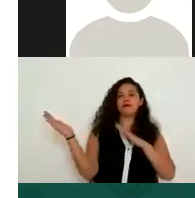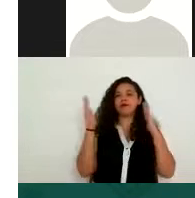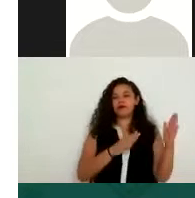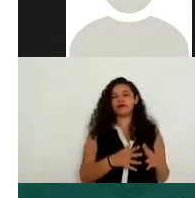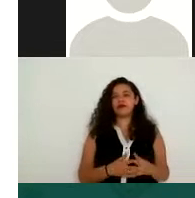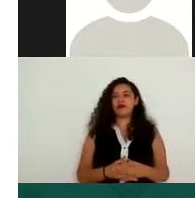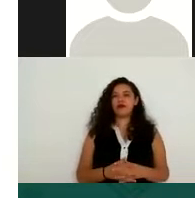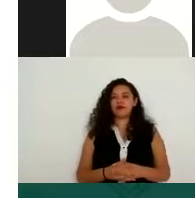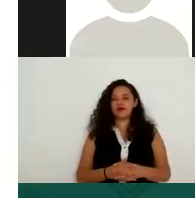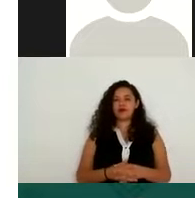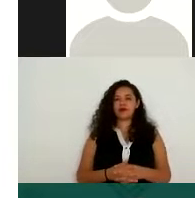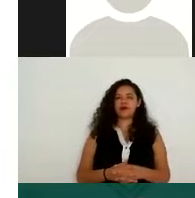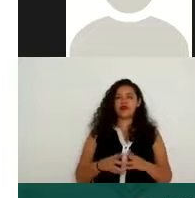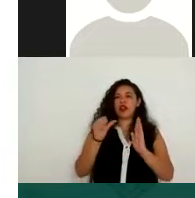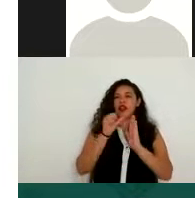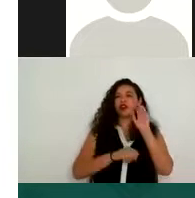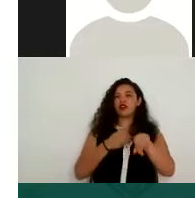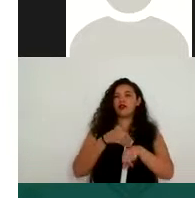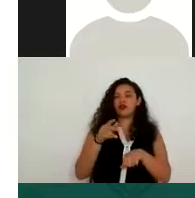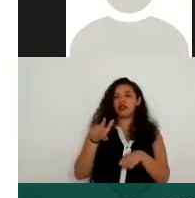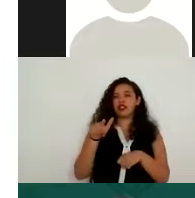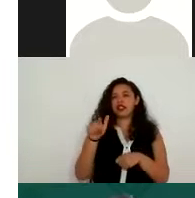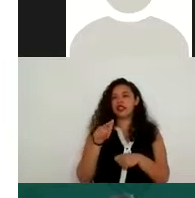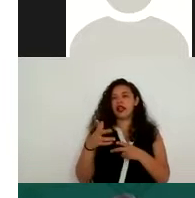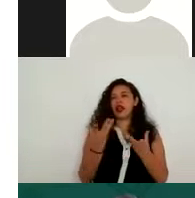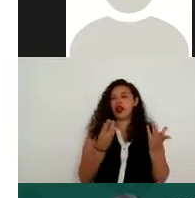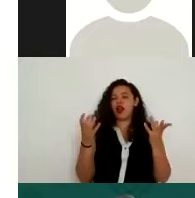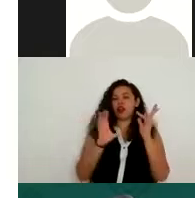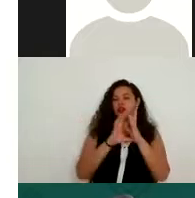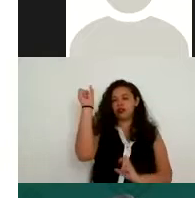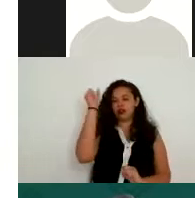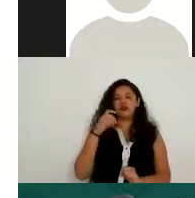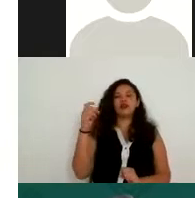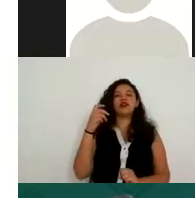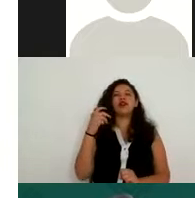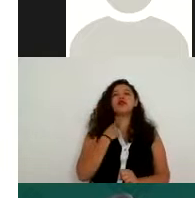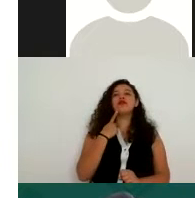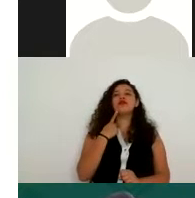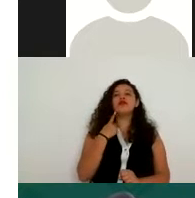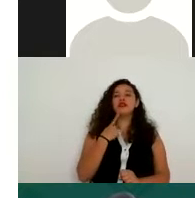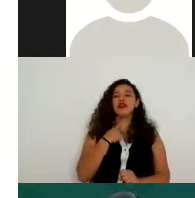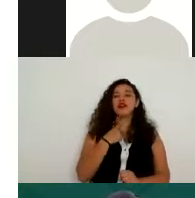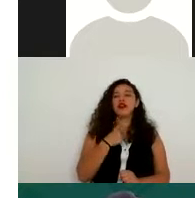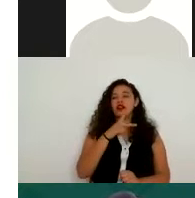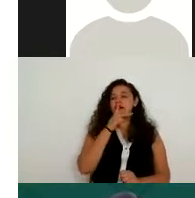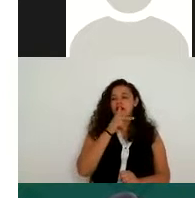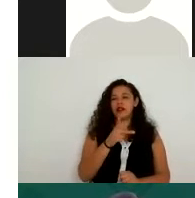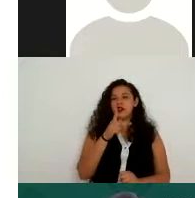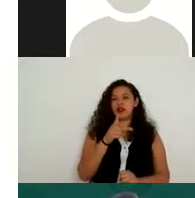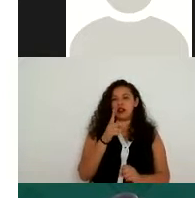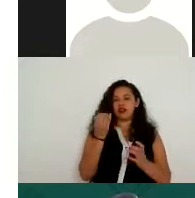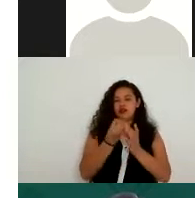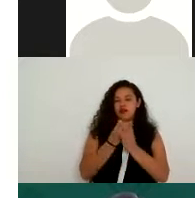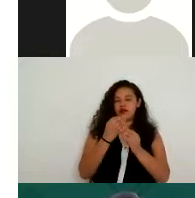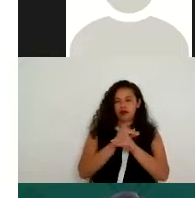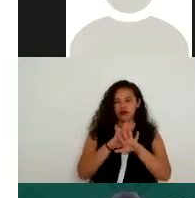artículo 16 de la Constitución Política y justo, nuevamente retoma el término datos personales, Toda persona tiene derecho a la protección